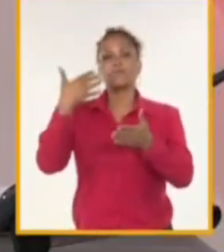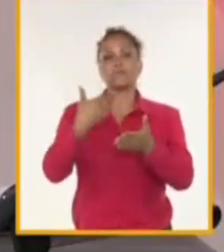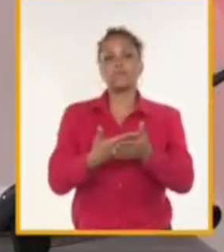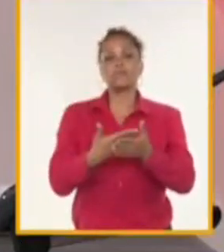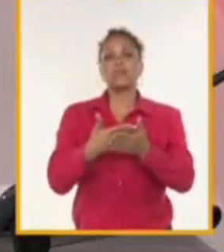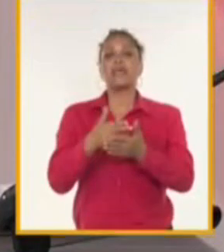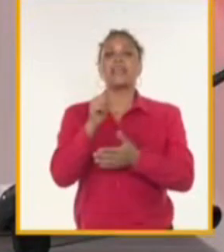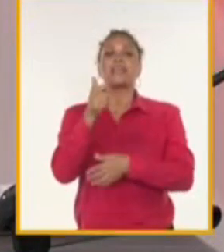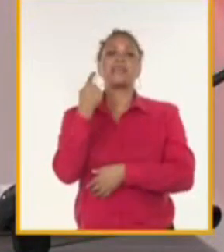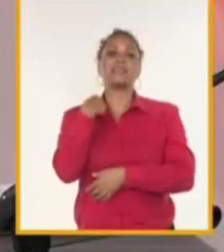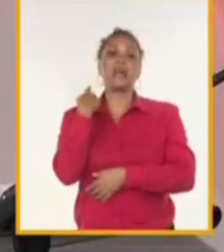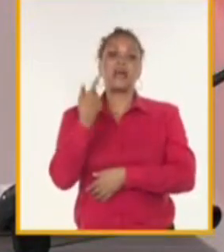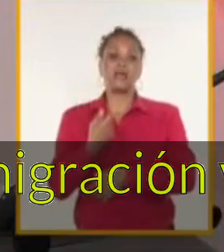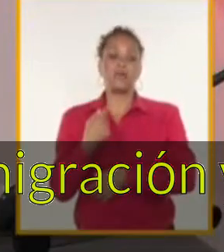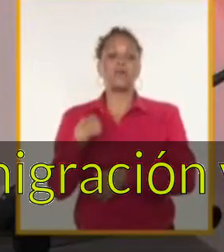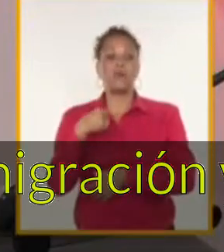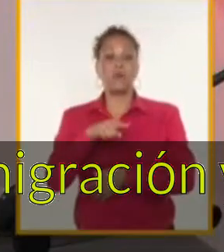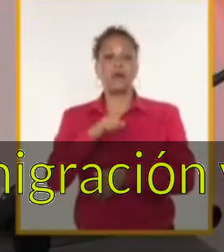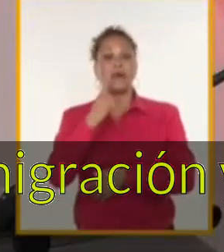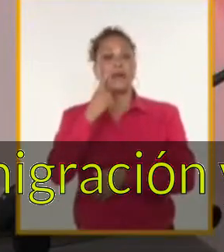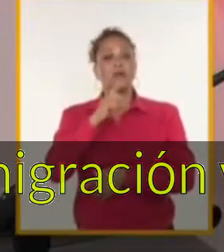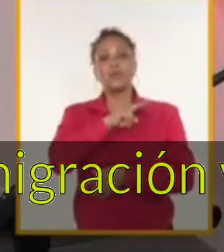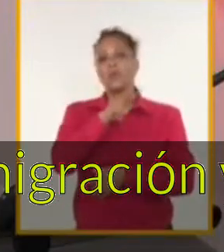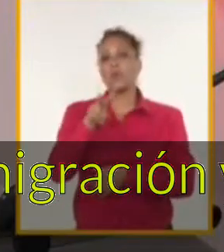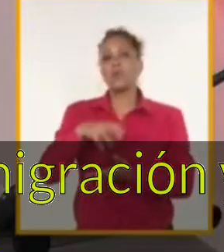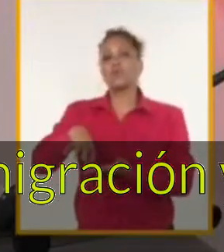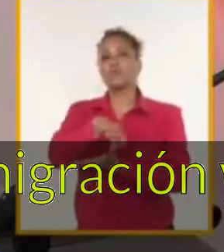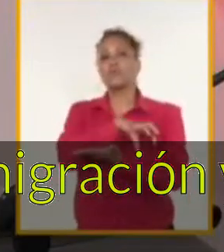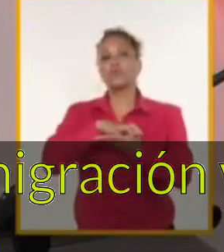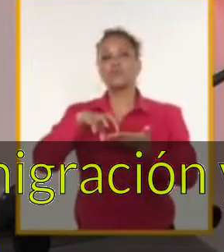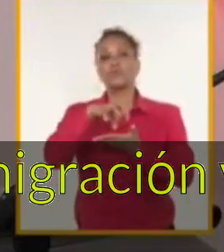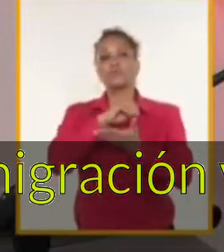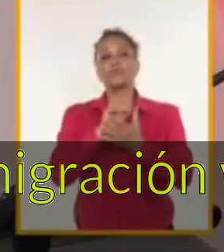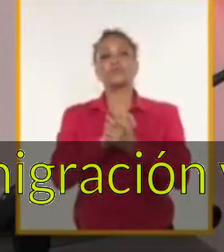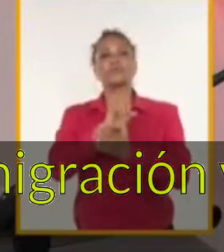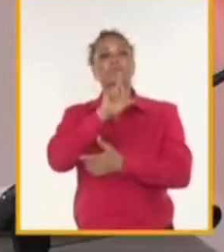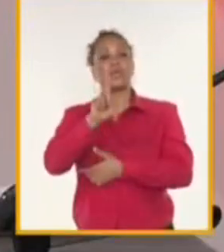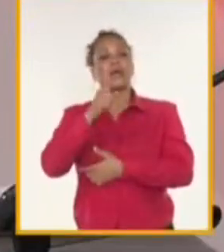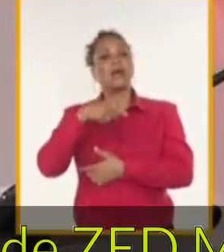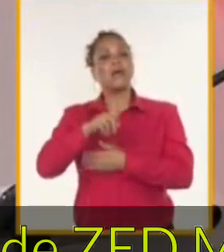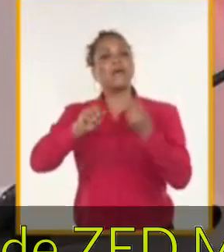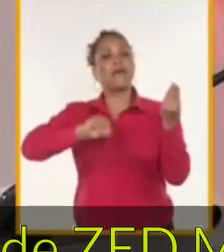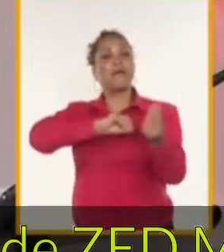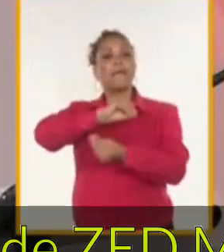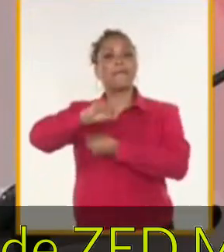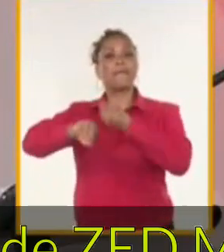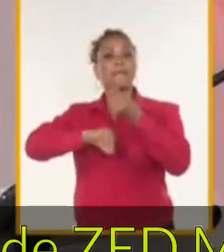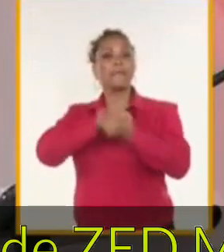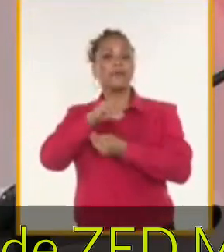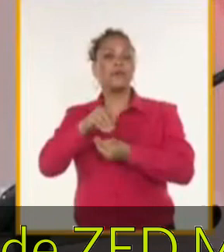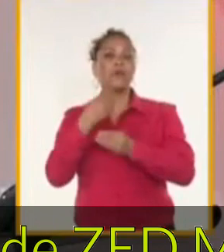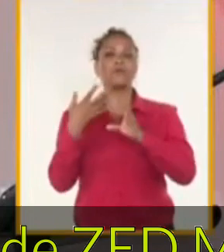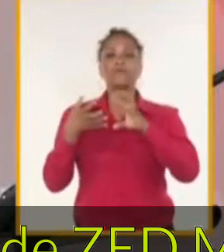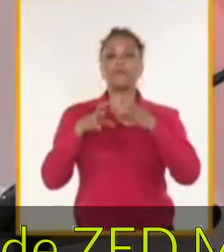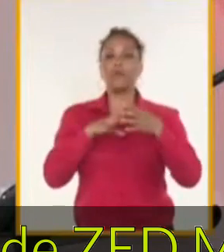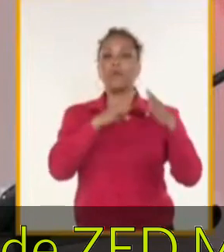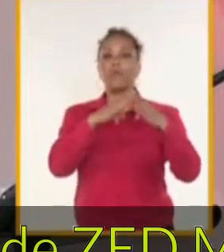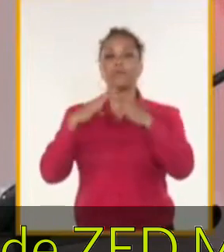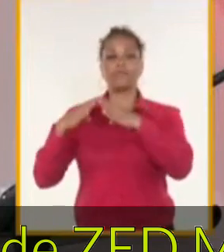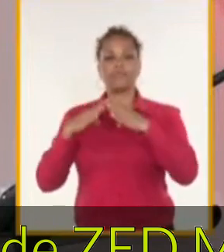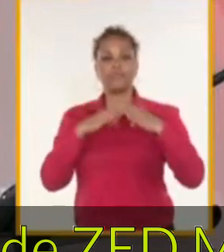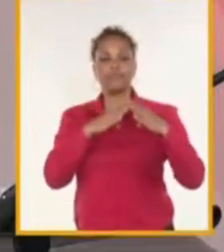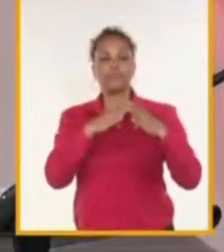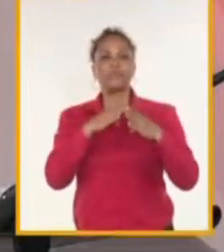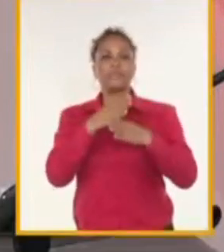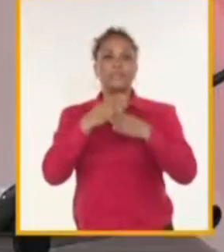10 años. Imágenes impresionantes de un lugar que se ha transformado en una década y que, como decíamos, es uno de los enclaves